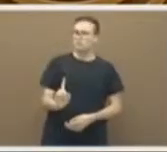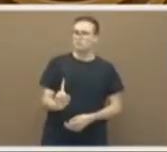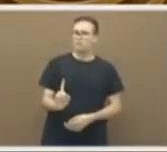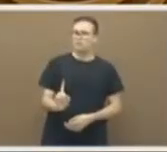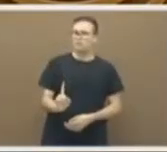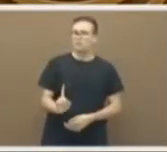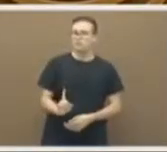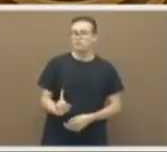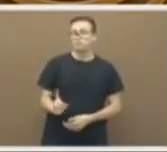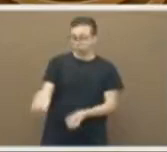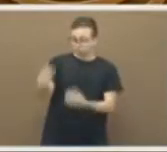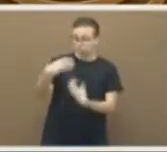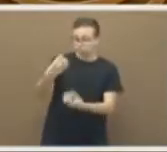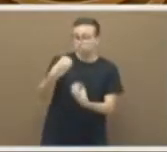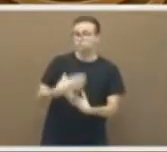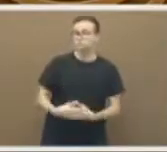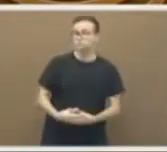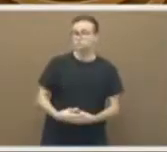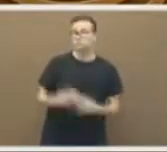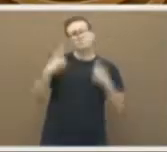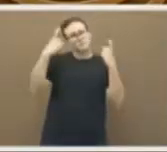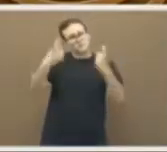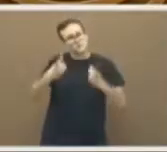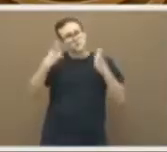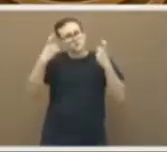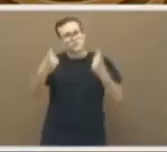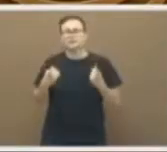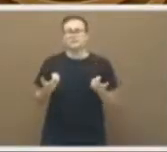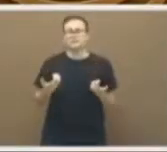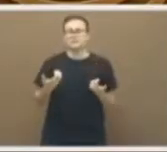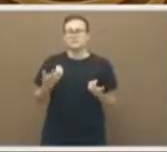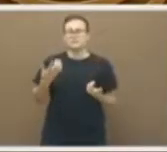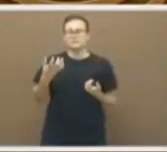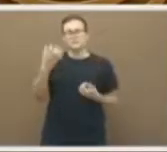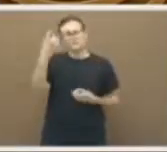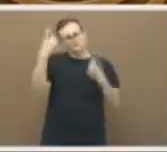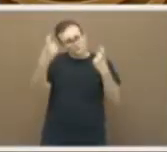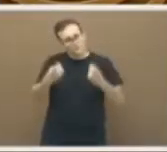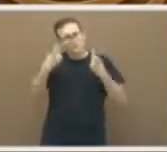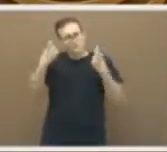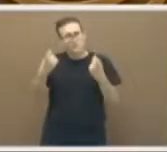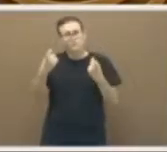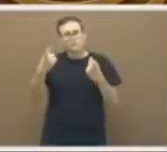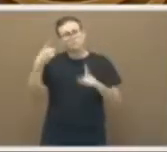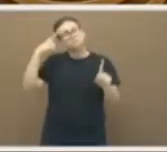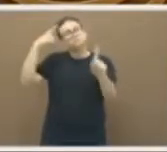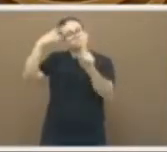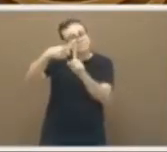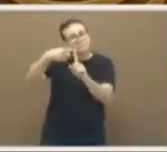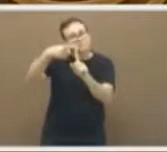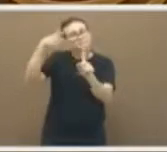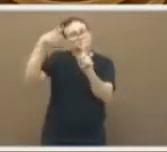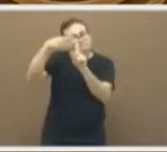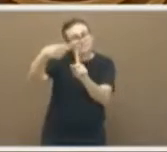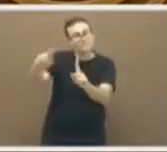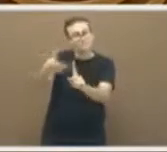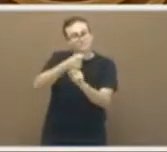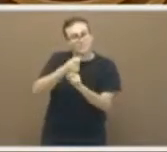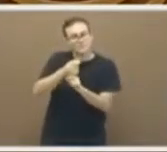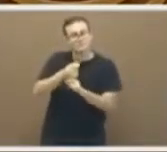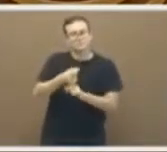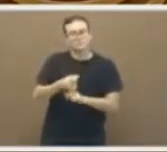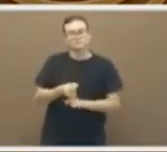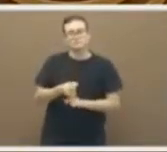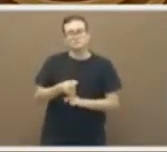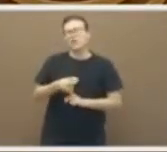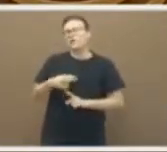Y que podamos, entre otras cosas, intentar, pero con efectos, ¿eh? No brindes al sol, no para quedar bien. Y además